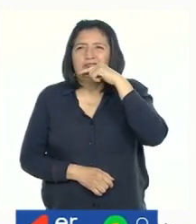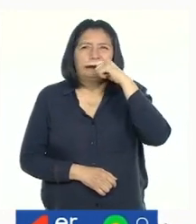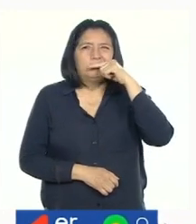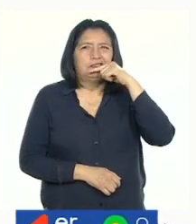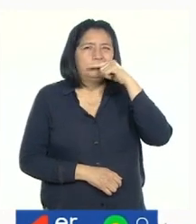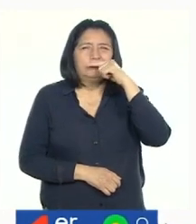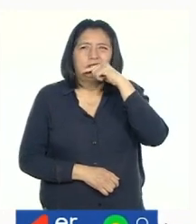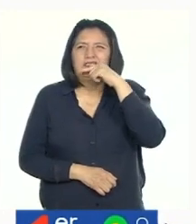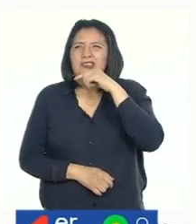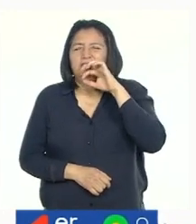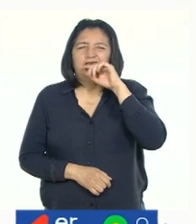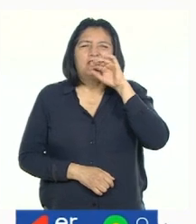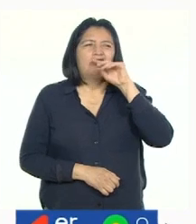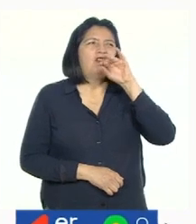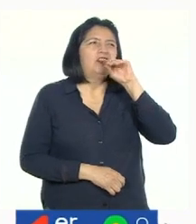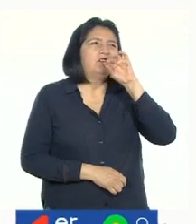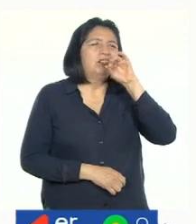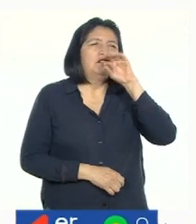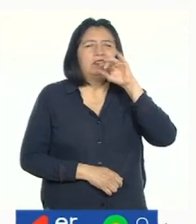Compenshin.